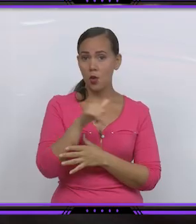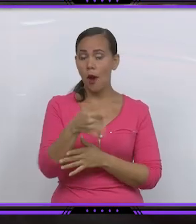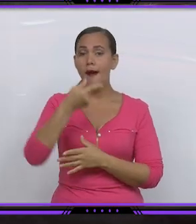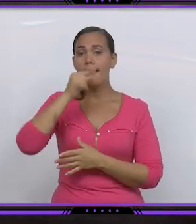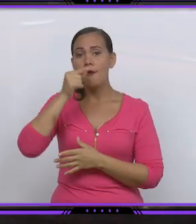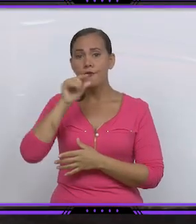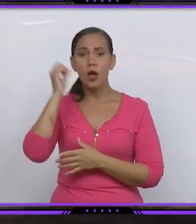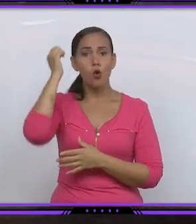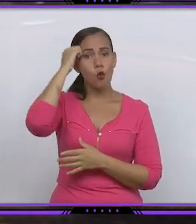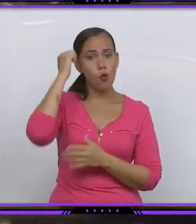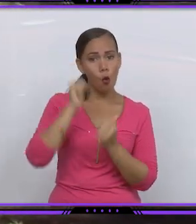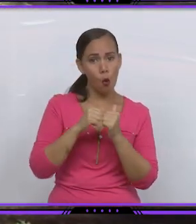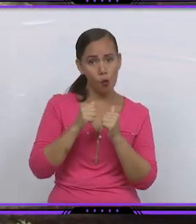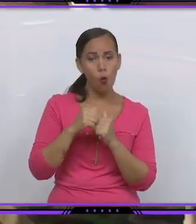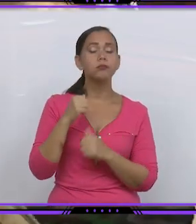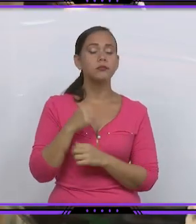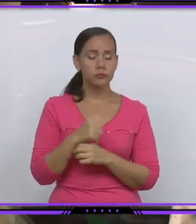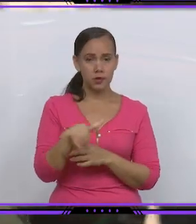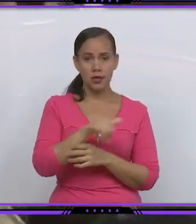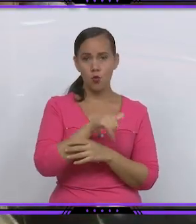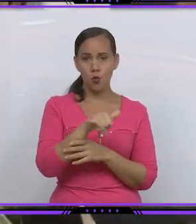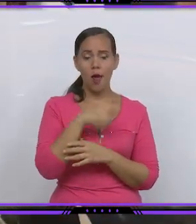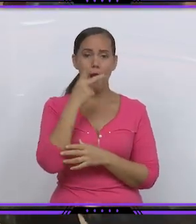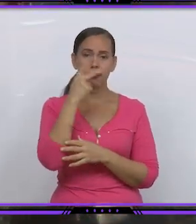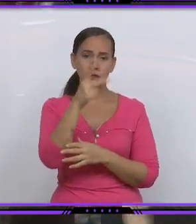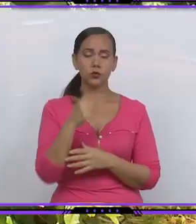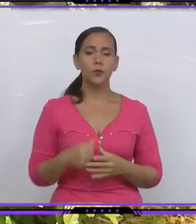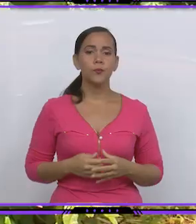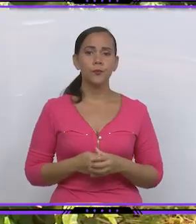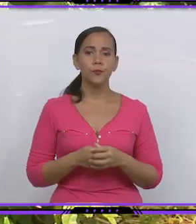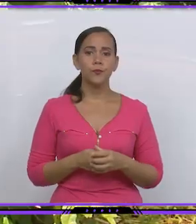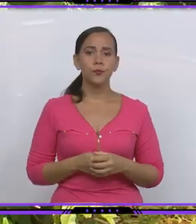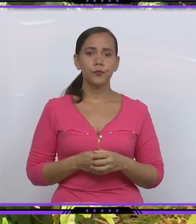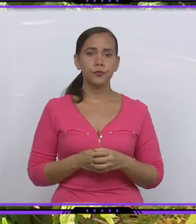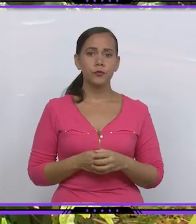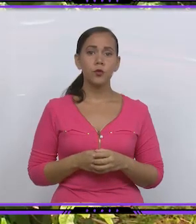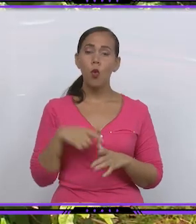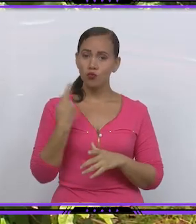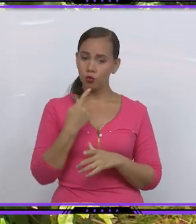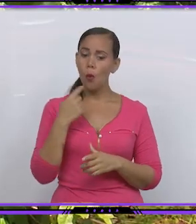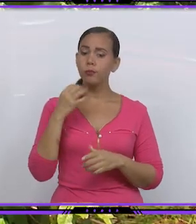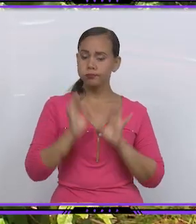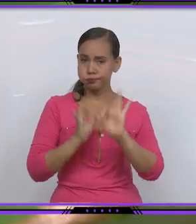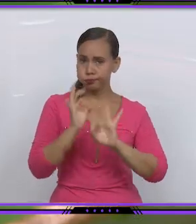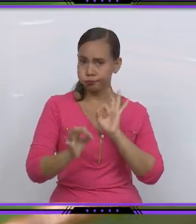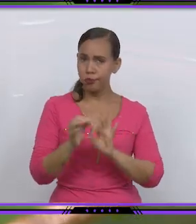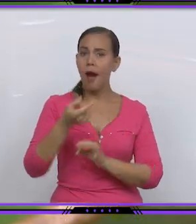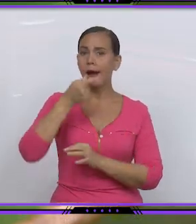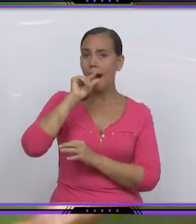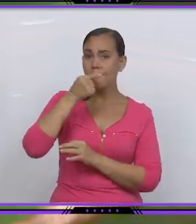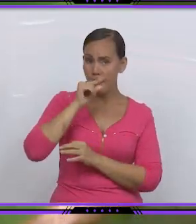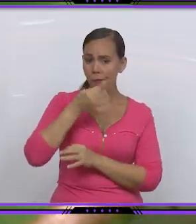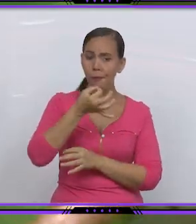coco en el llano. Hoy la unidad cuenta con 11,5 hectáreas. Vamos a seguir desarrollando el café. Este año vamos a plantar alrededor de dos